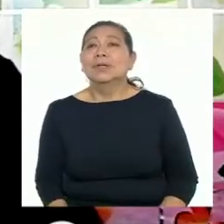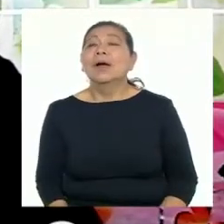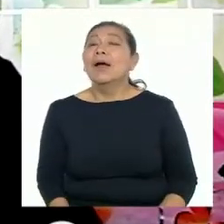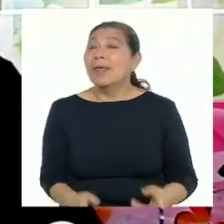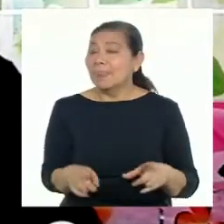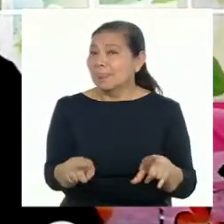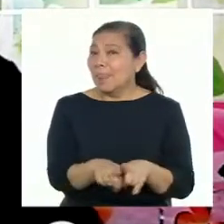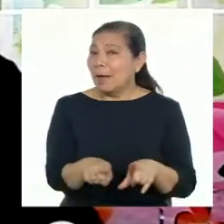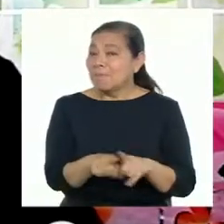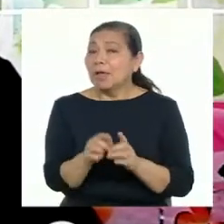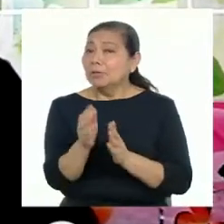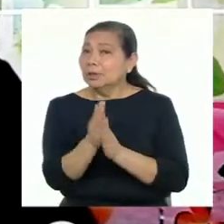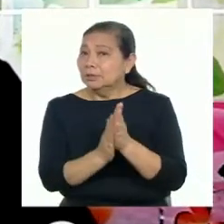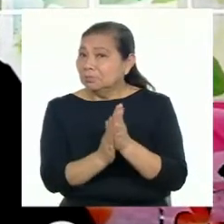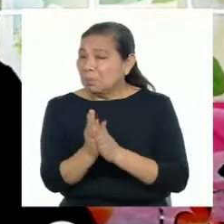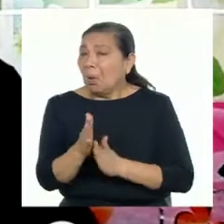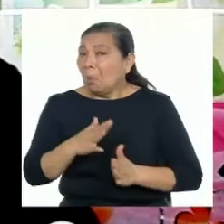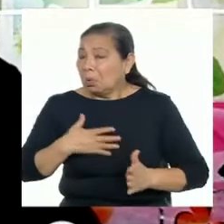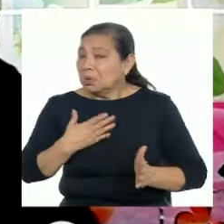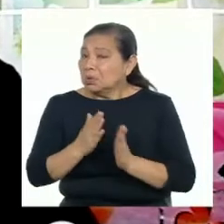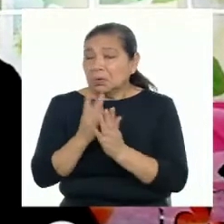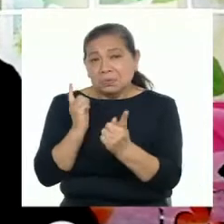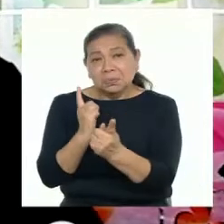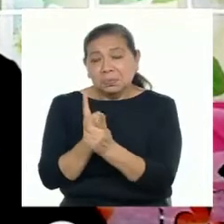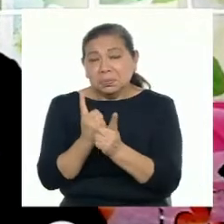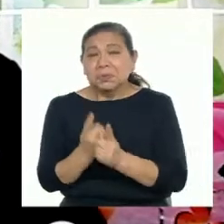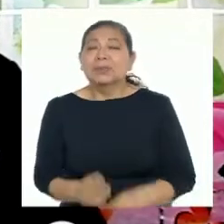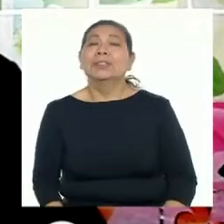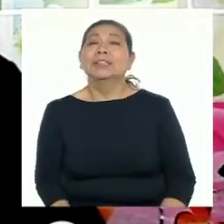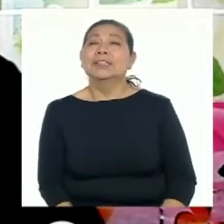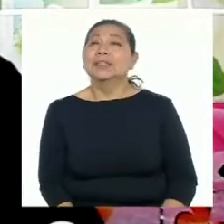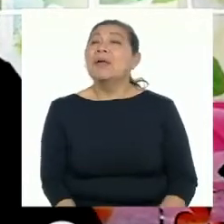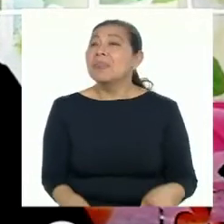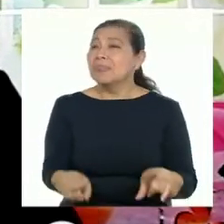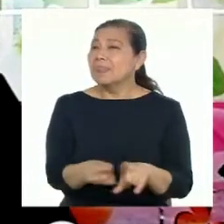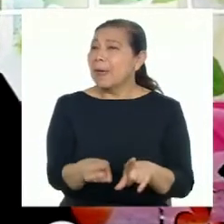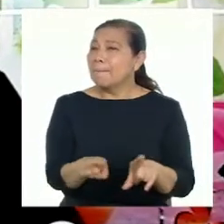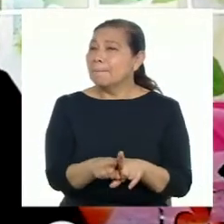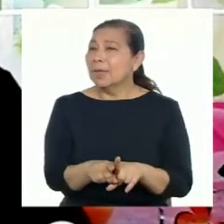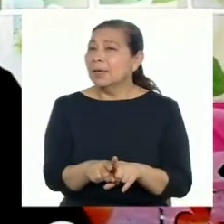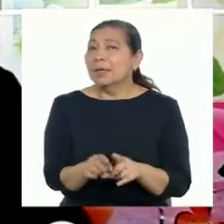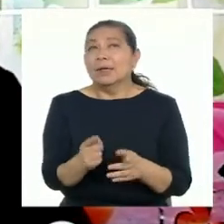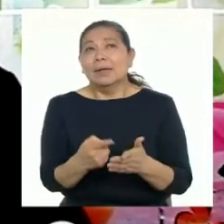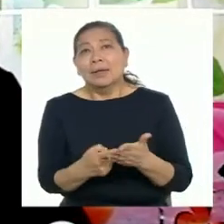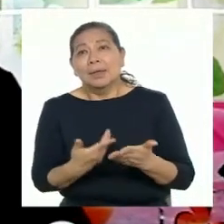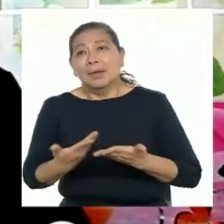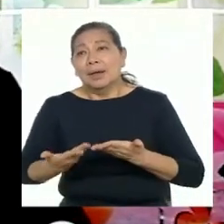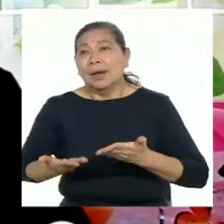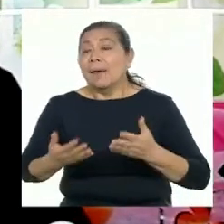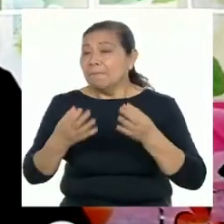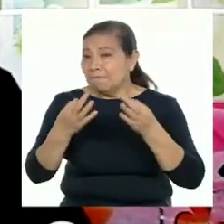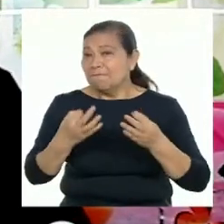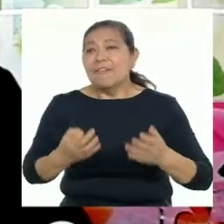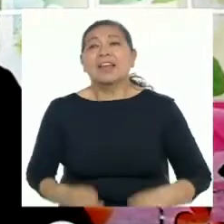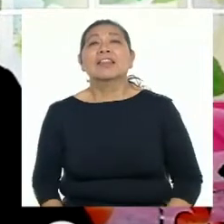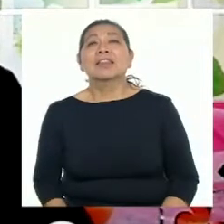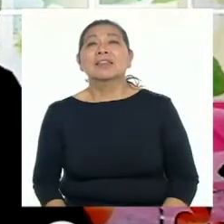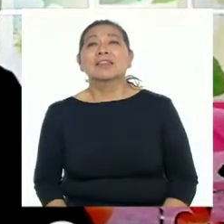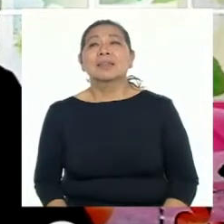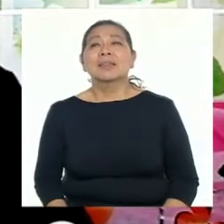tenemos que tener una motivación, tanto que se puede ser directa o indirecta, y también tenemos que saber que durante el camino van a haber